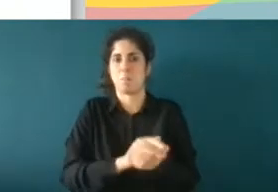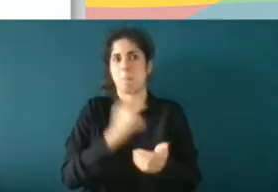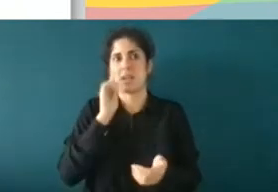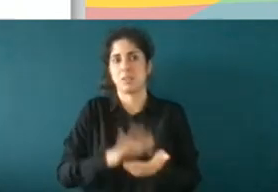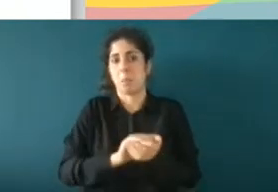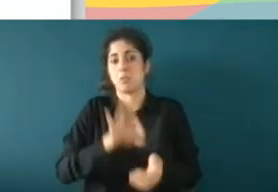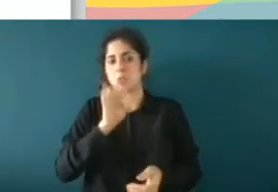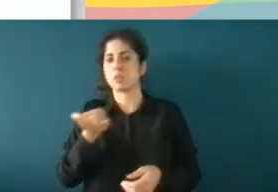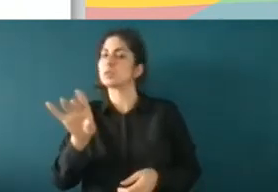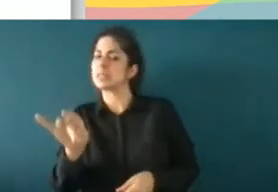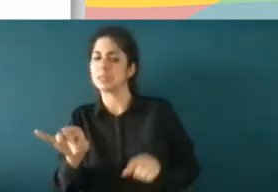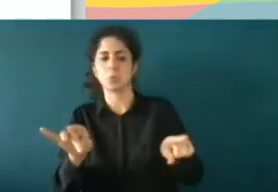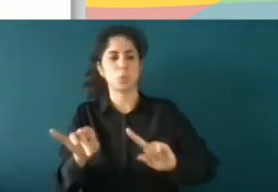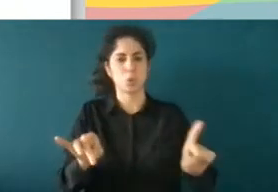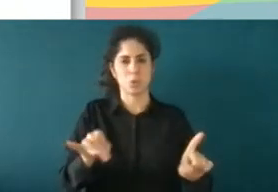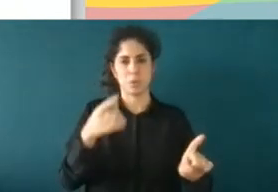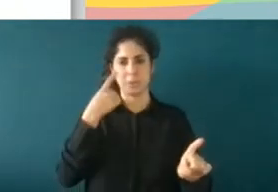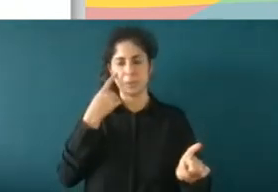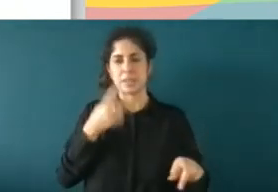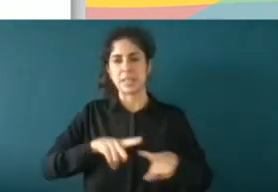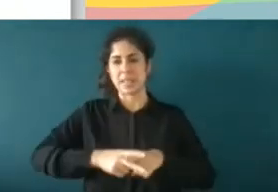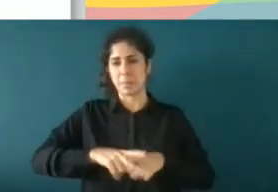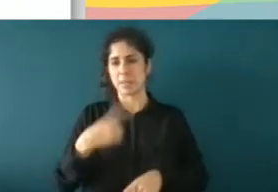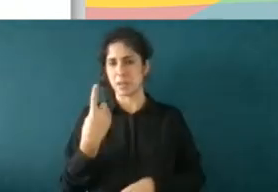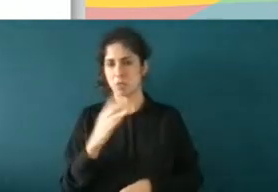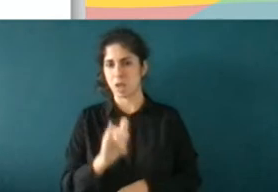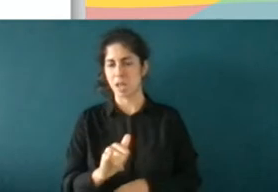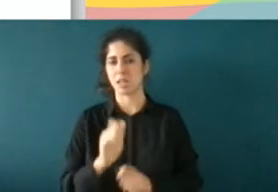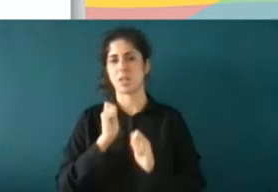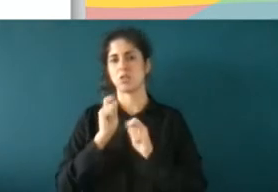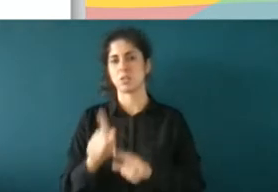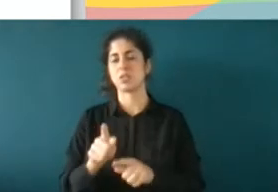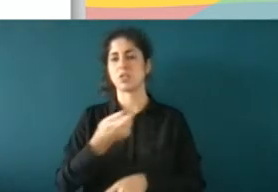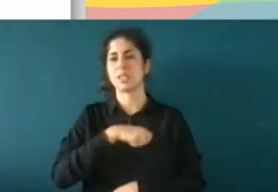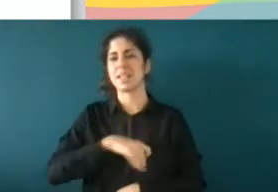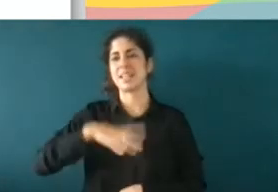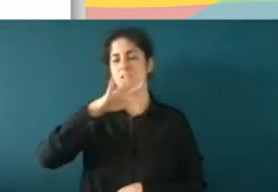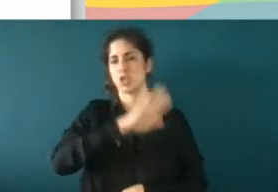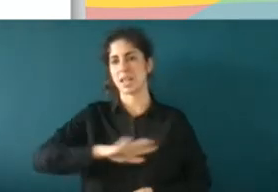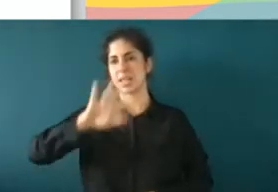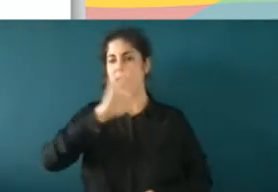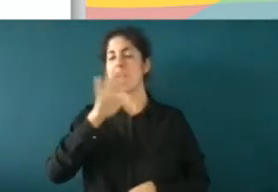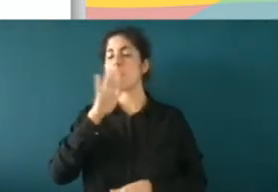instrumento que es la concesión de la nacionalidad española por carta de naturaleza